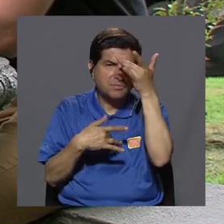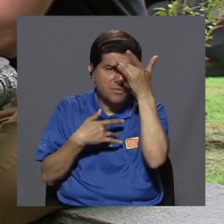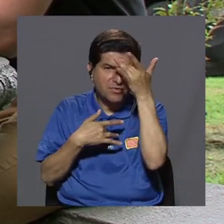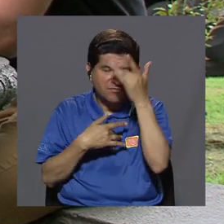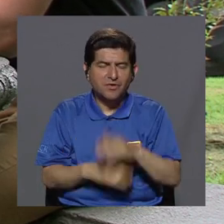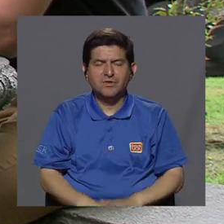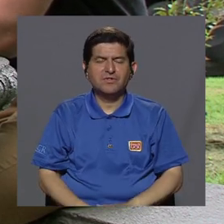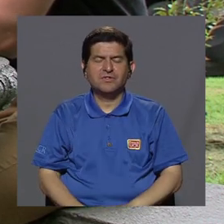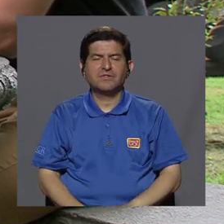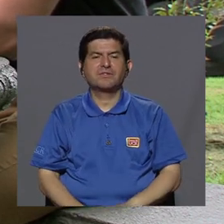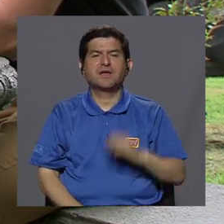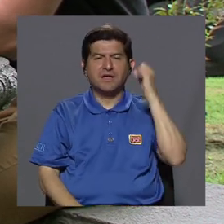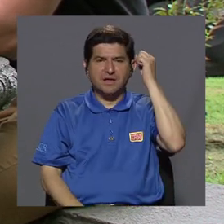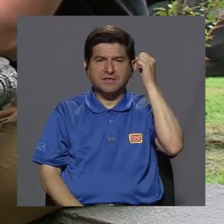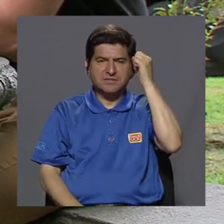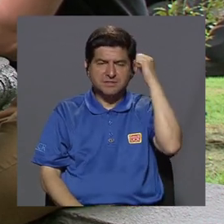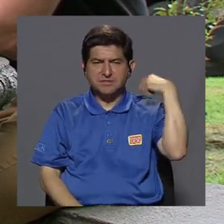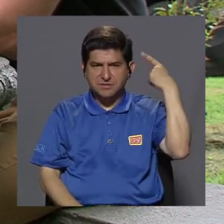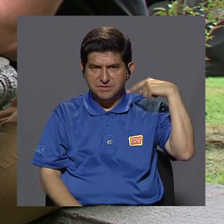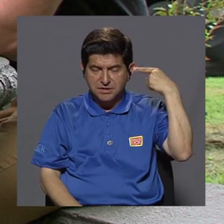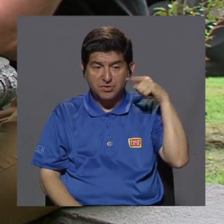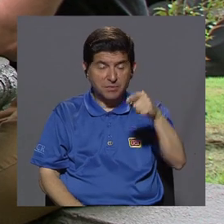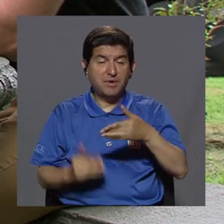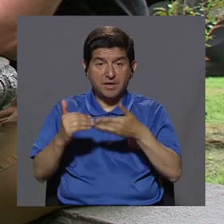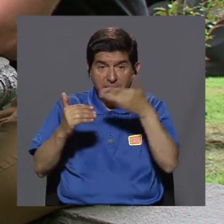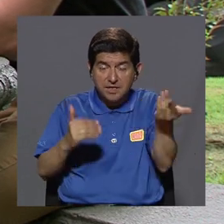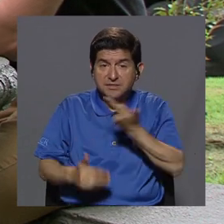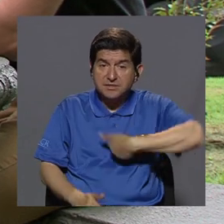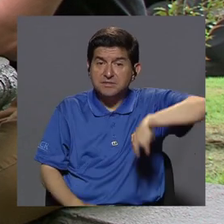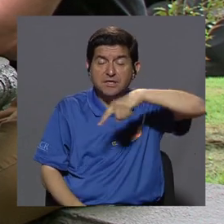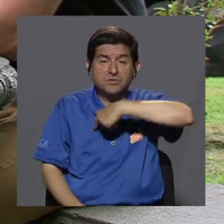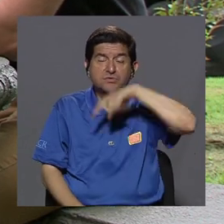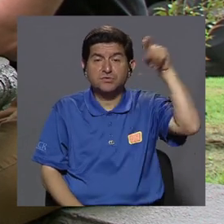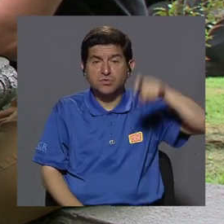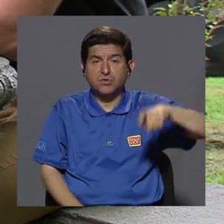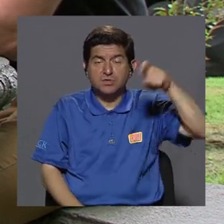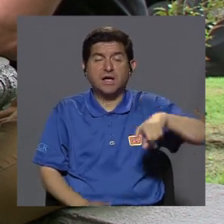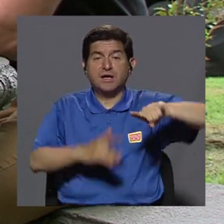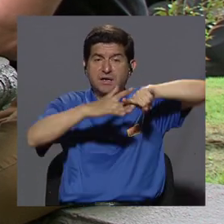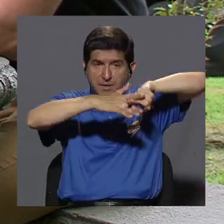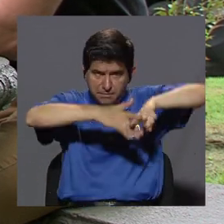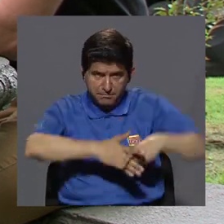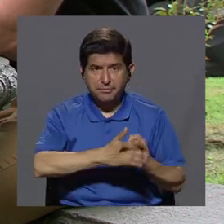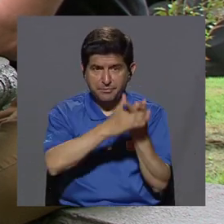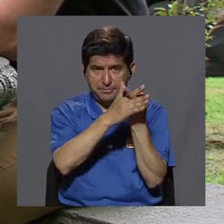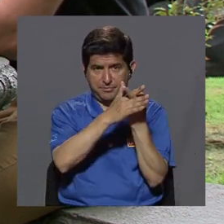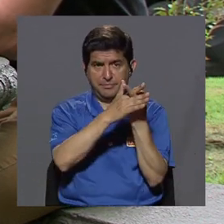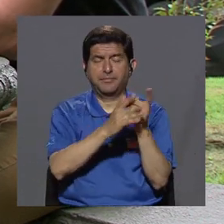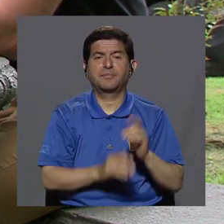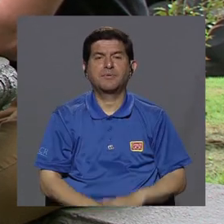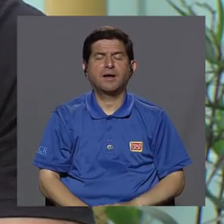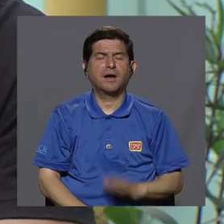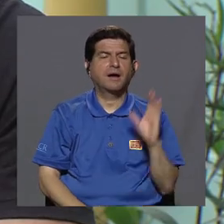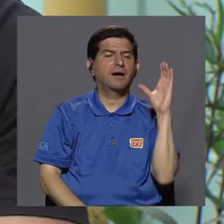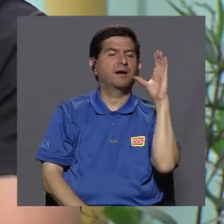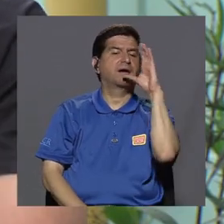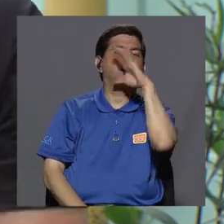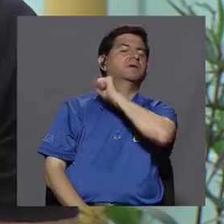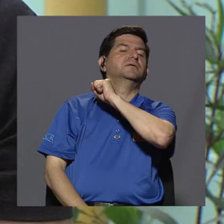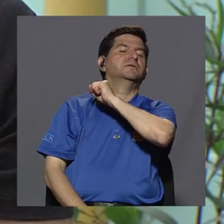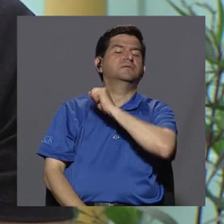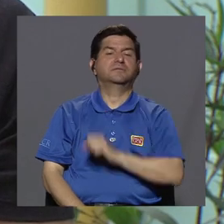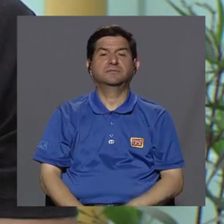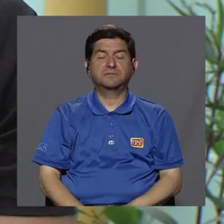síndrome demencial. Entonces, esos detalles es donde nosotros tenemos que ir a empezar a reconocer, a ver,